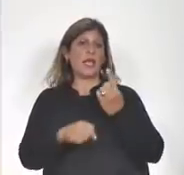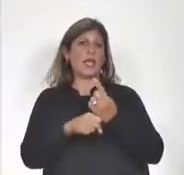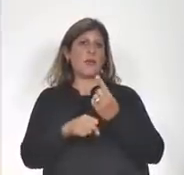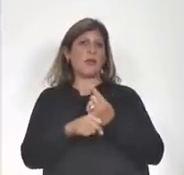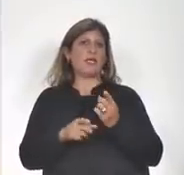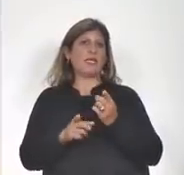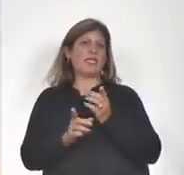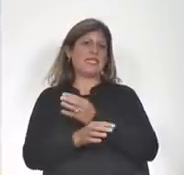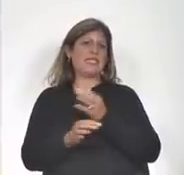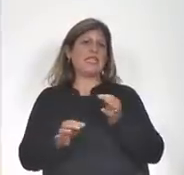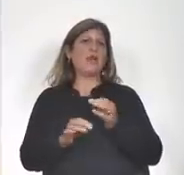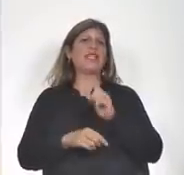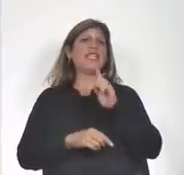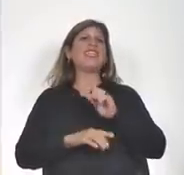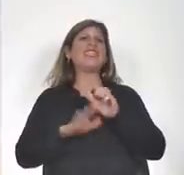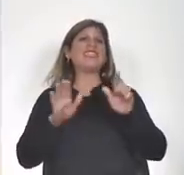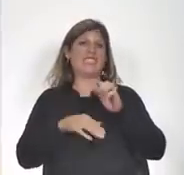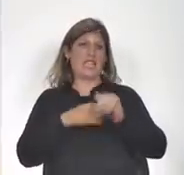exactamente 17 años.